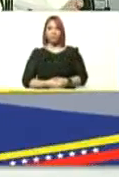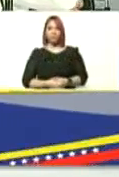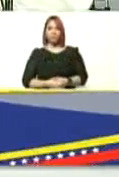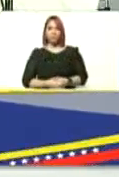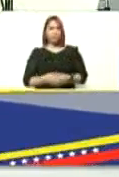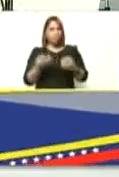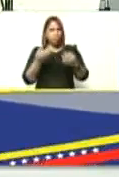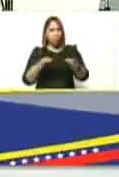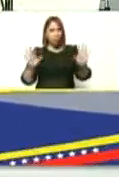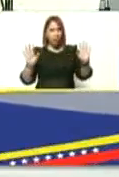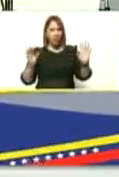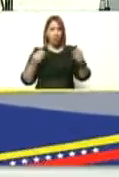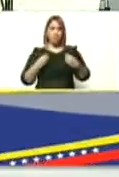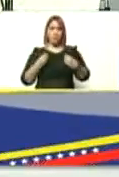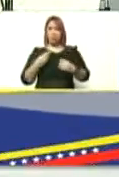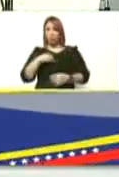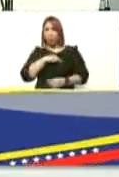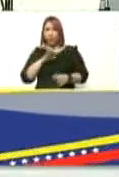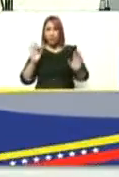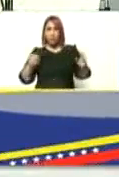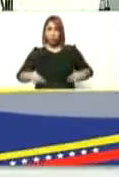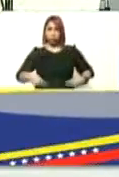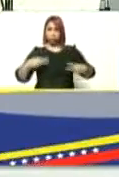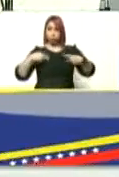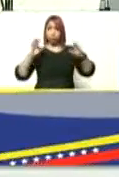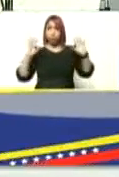normal pues es la vida nuestra de la humanidad